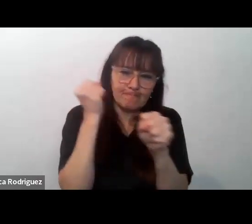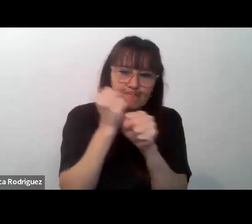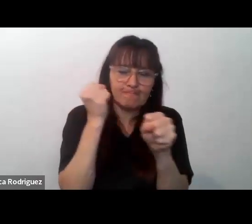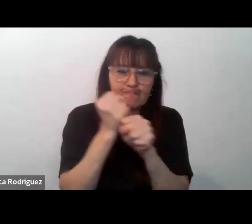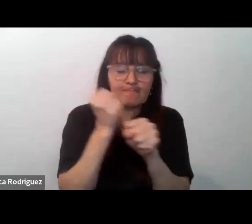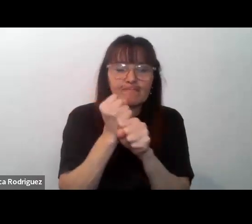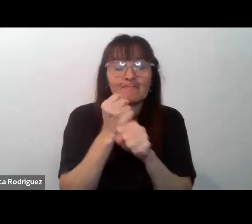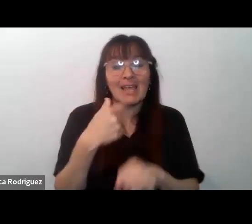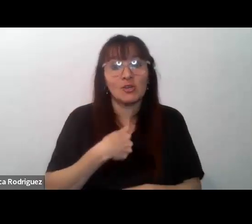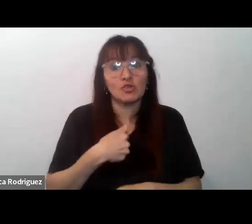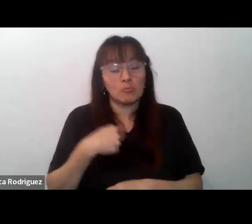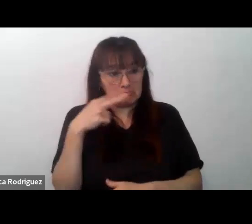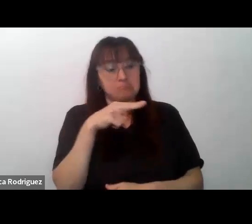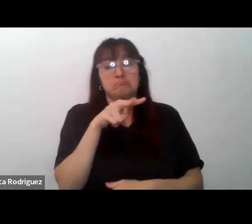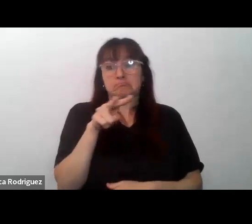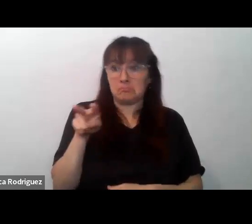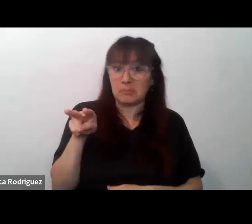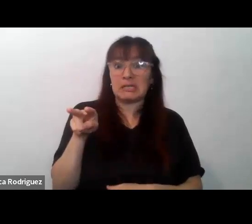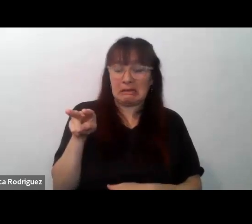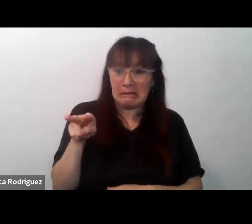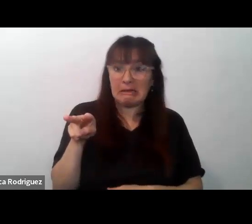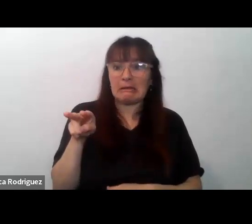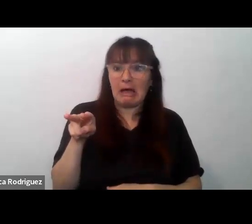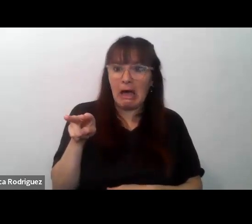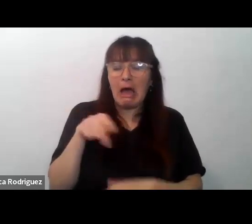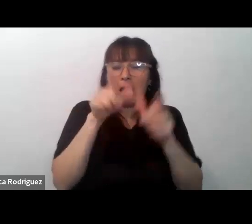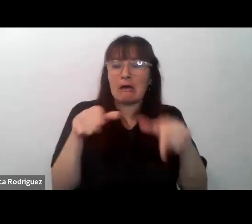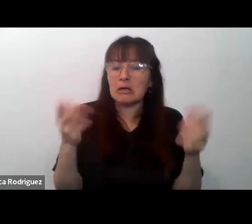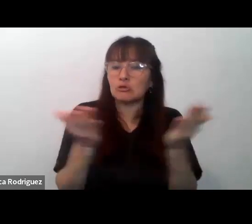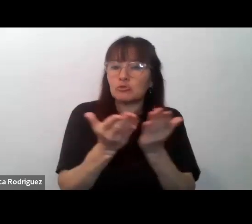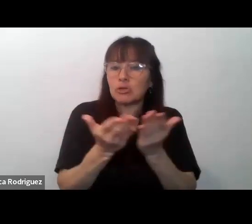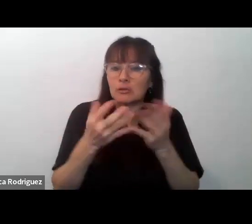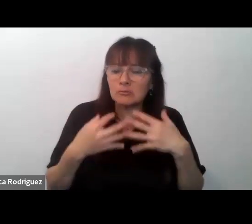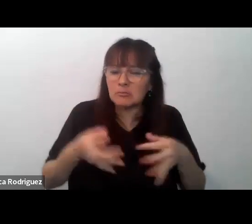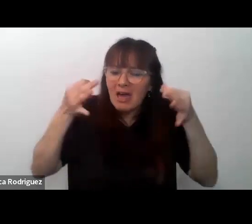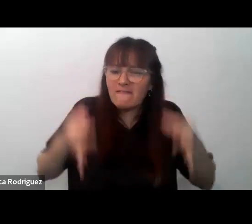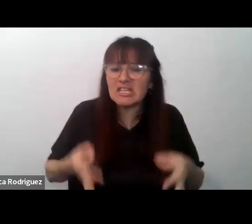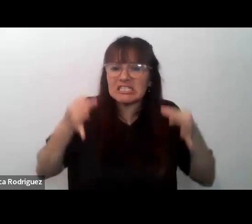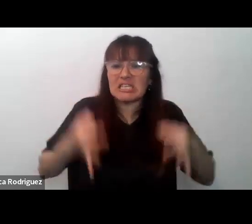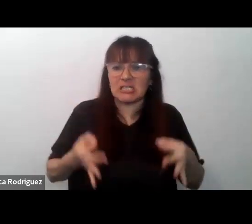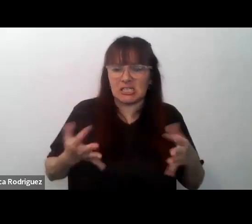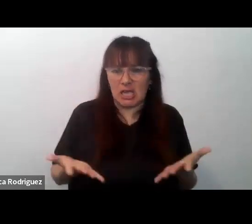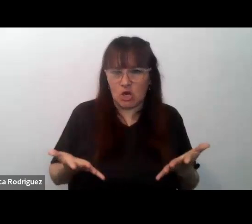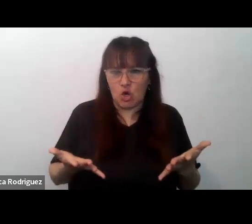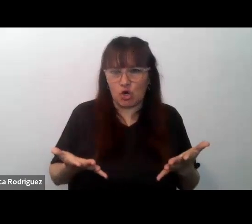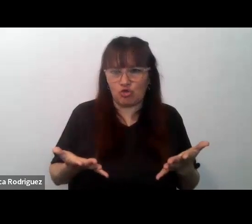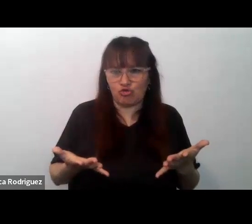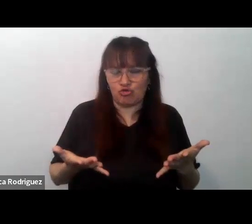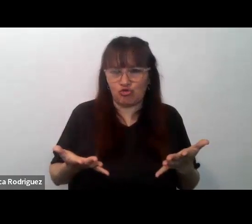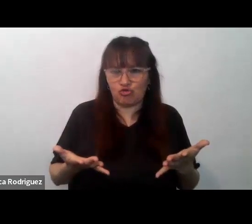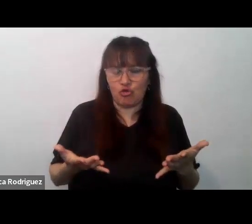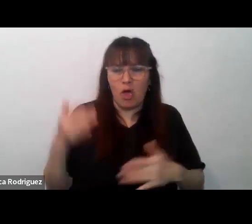y yo aprecié mucho la sinceridad de las